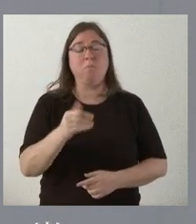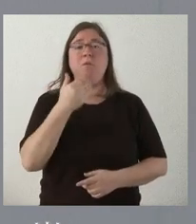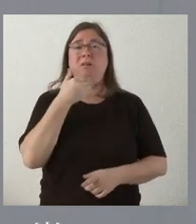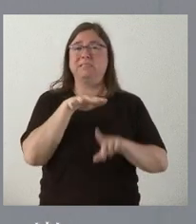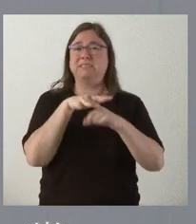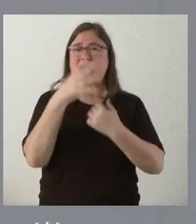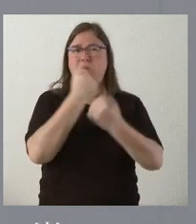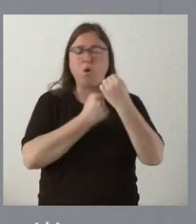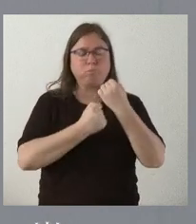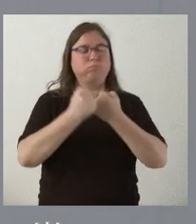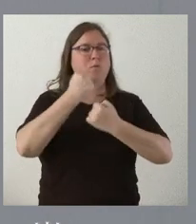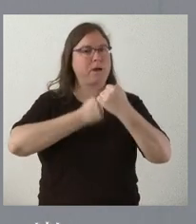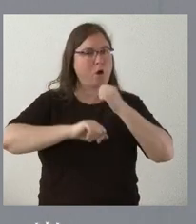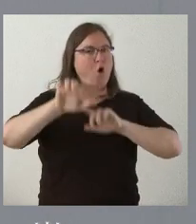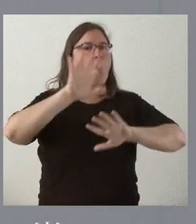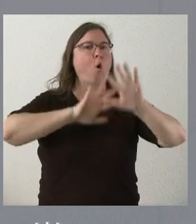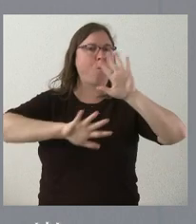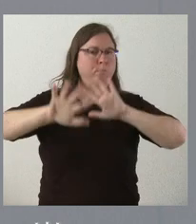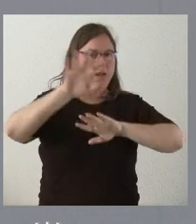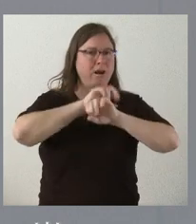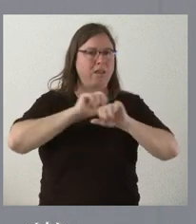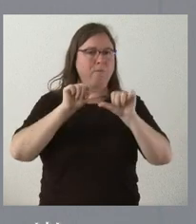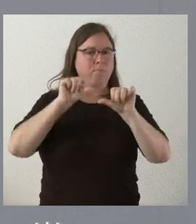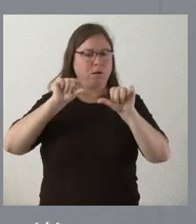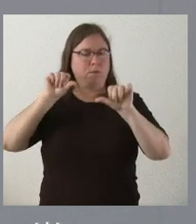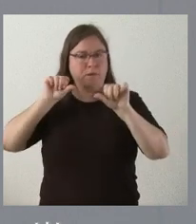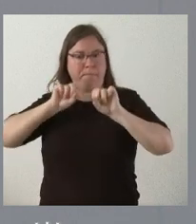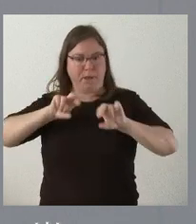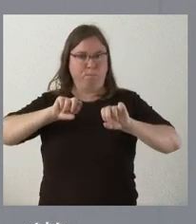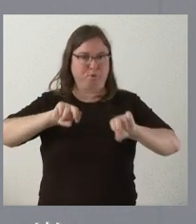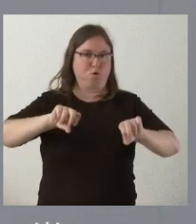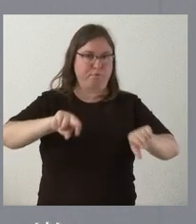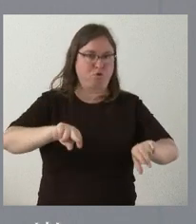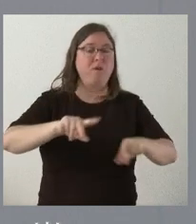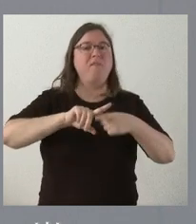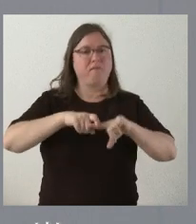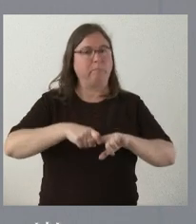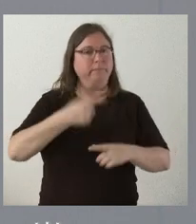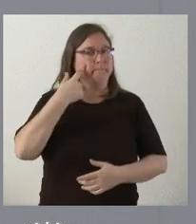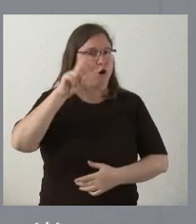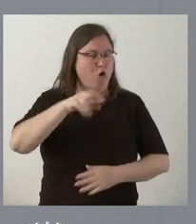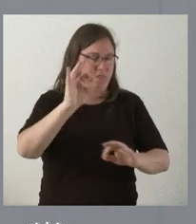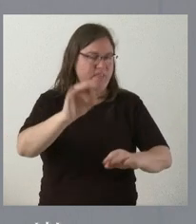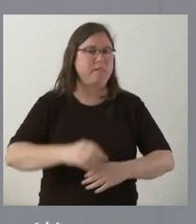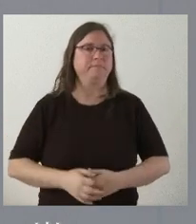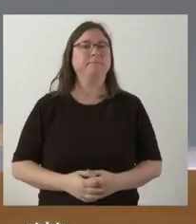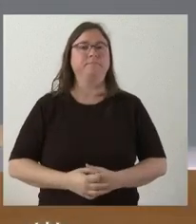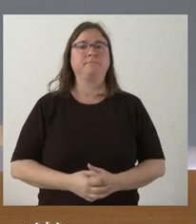son más complicadas. En los últimos años se deteriorado la situación económica de muchas familias y es digno que así sea reconocido por todos.